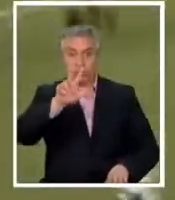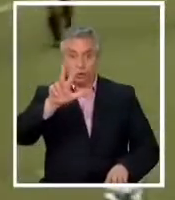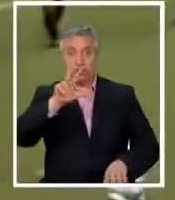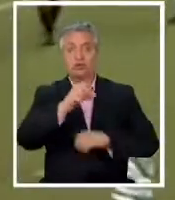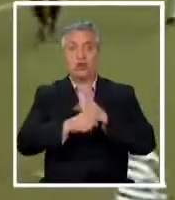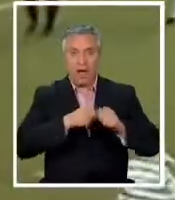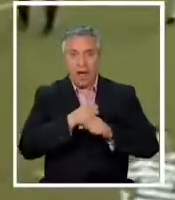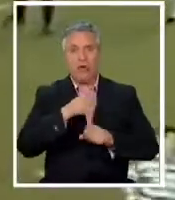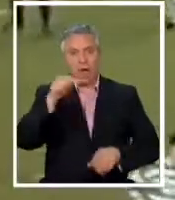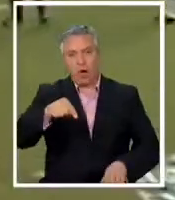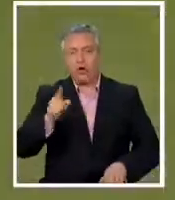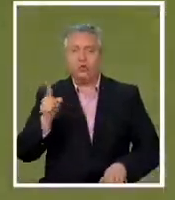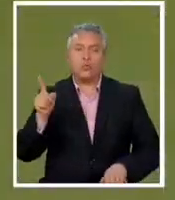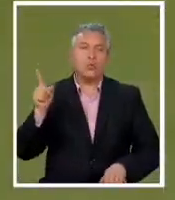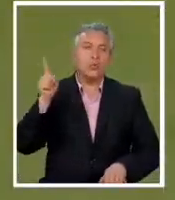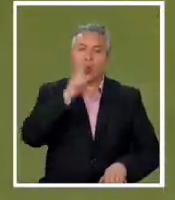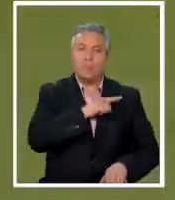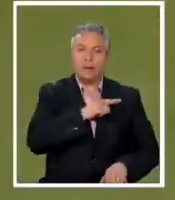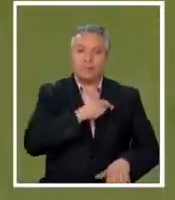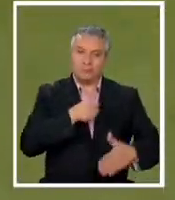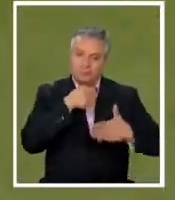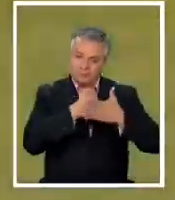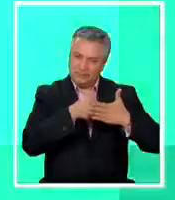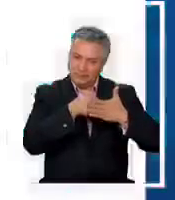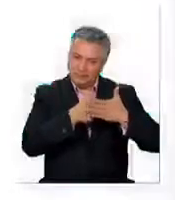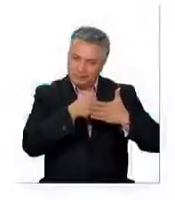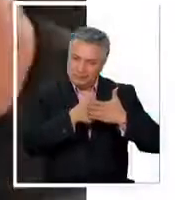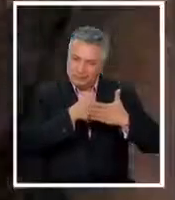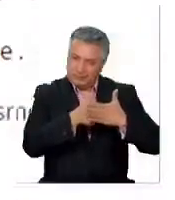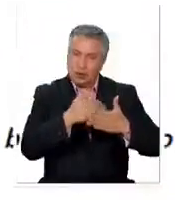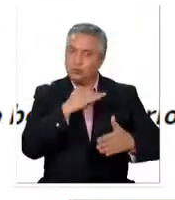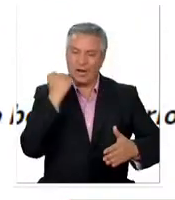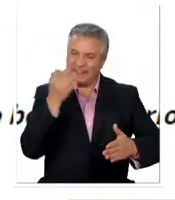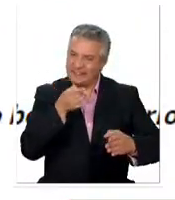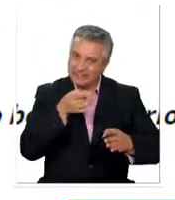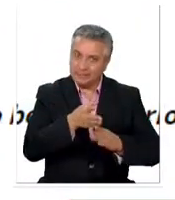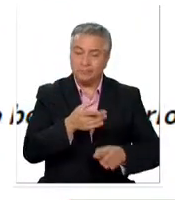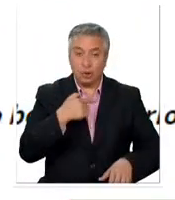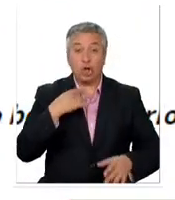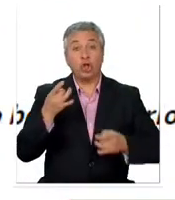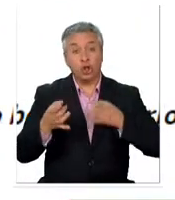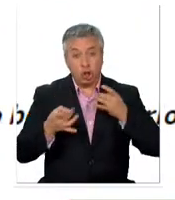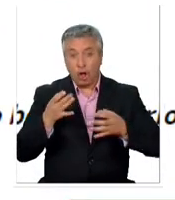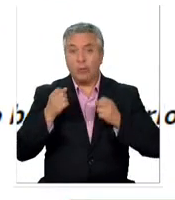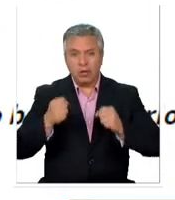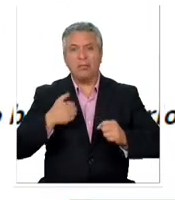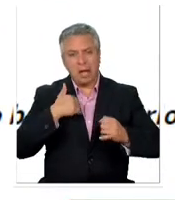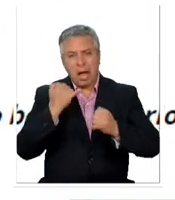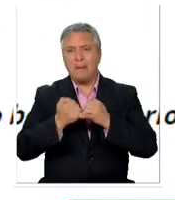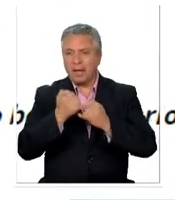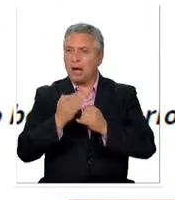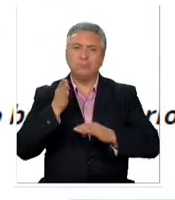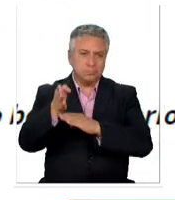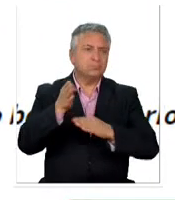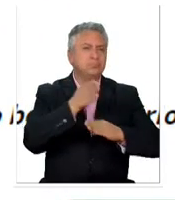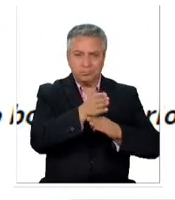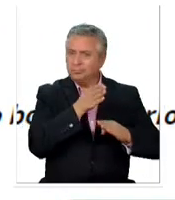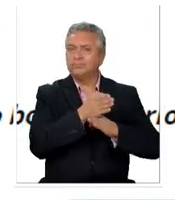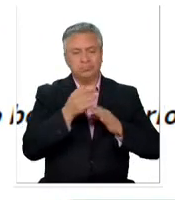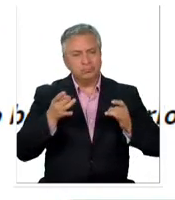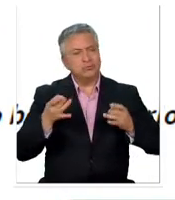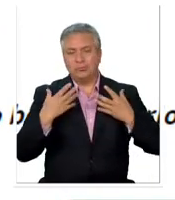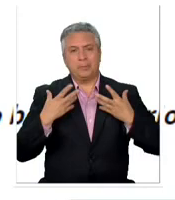una última pelea luchar contra la muerte mi dolor es manejable todavía puedo ir a ver a mis amigos y seguir siendo yo mismo